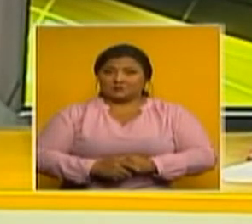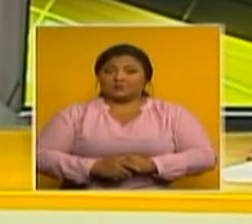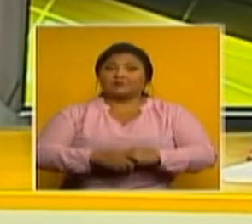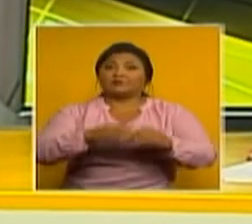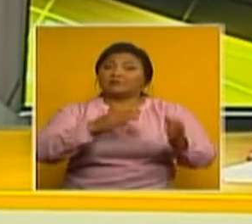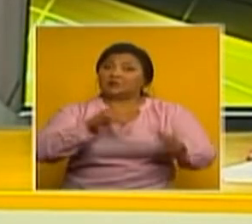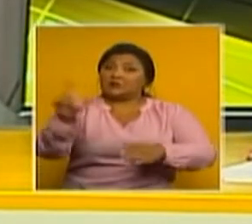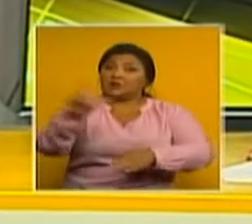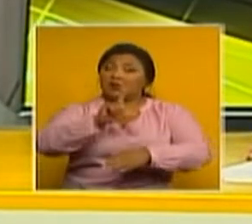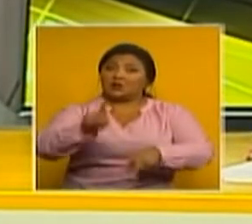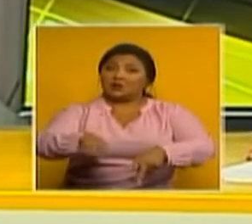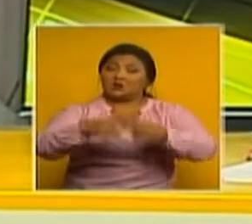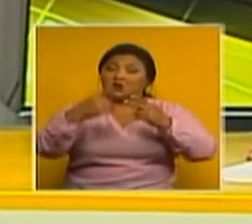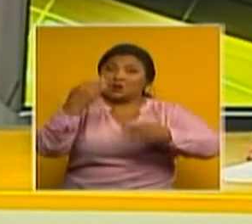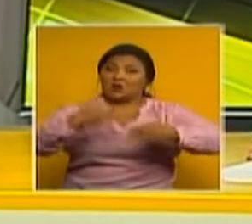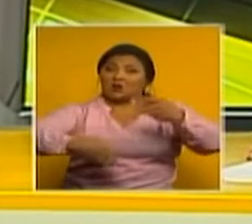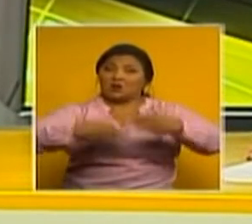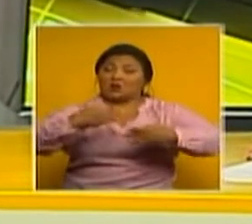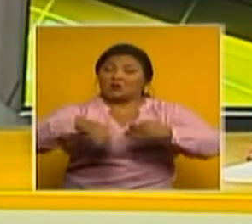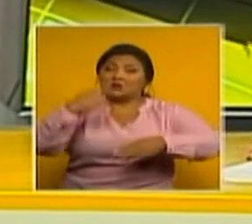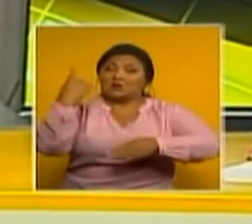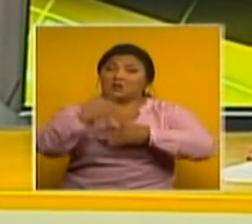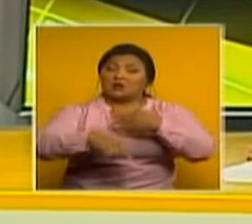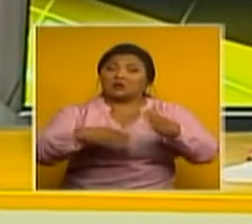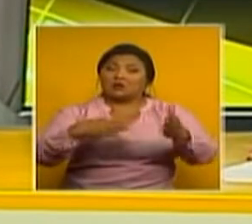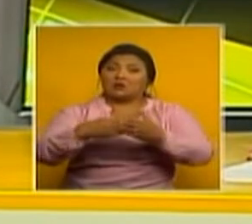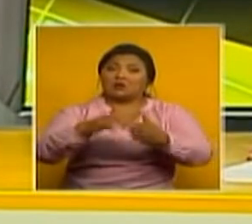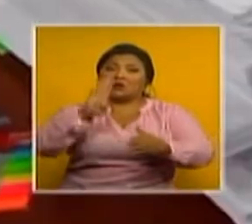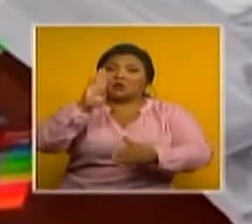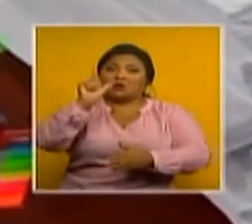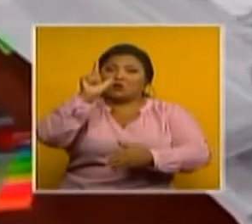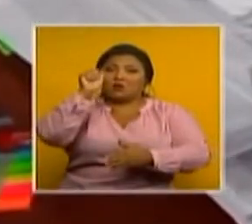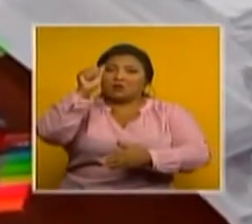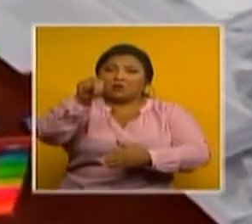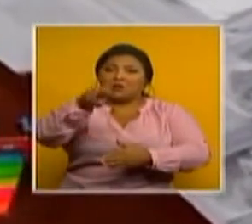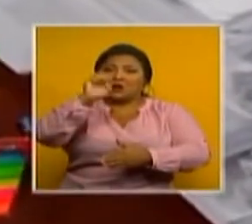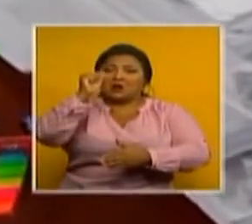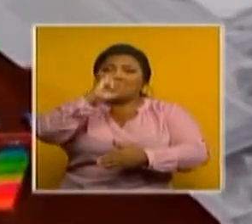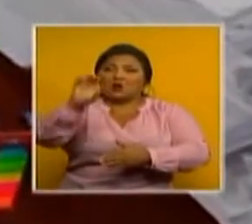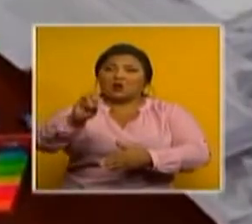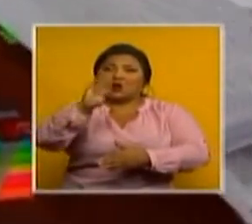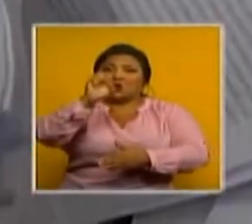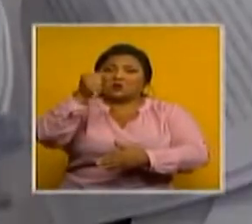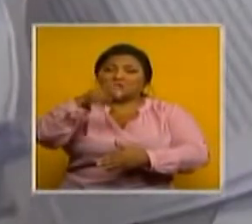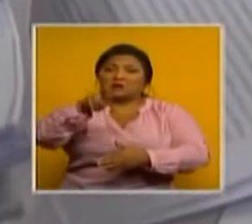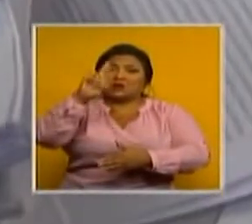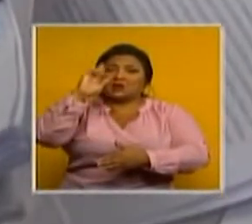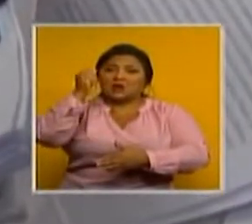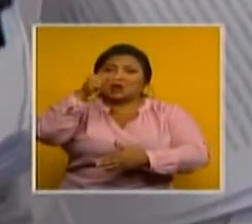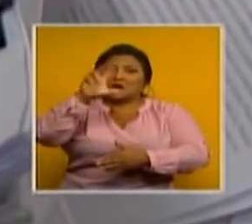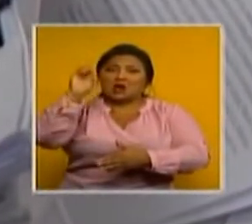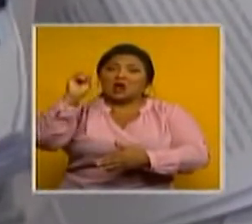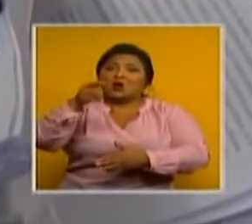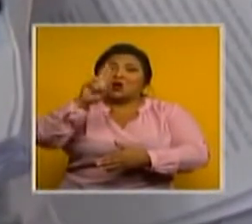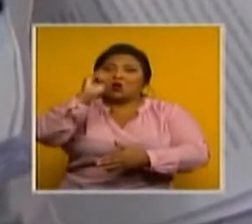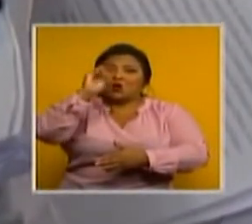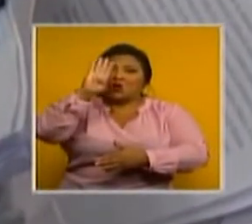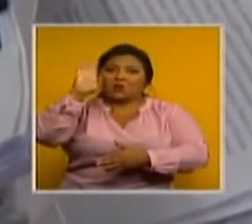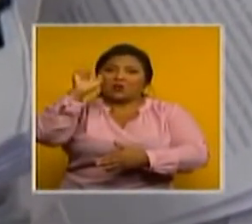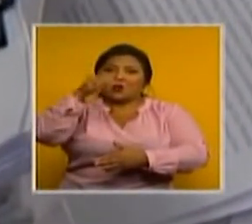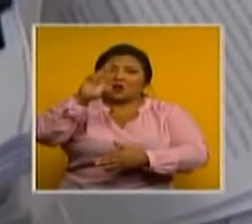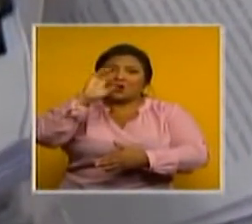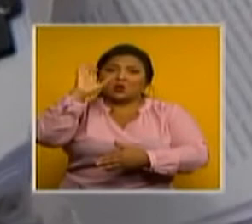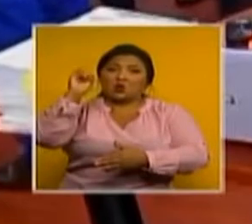Este lunes inició la audiencia de juzgamiento en contra de Blanca F, José L, Carlos L y Roberto E por su presunta